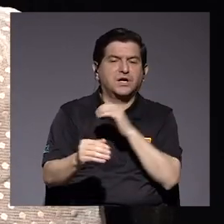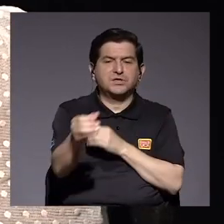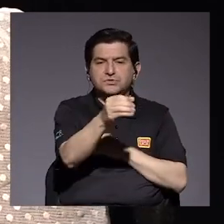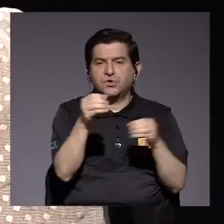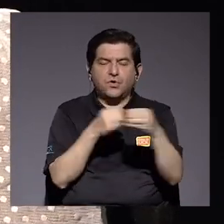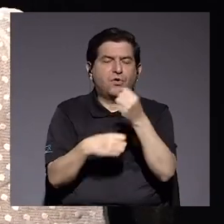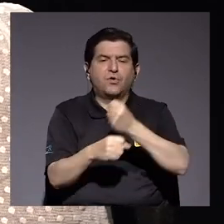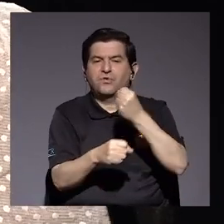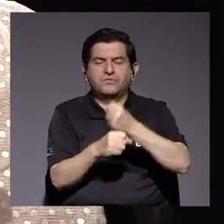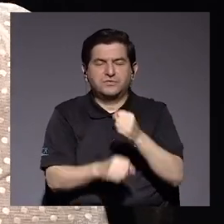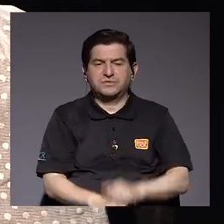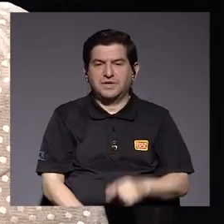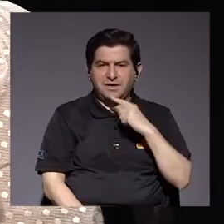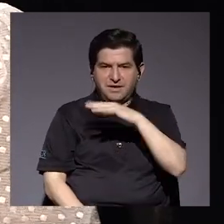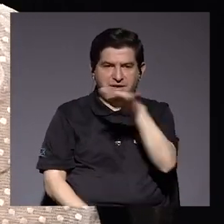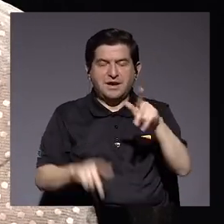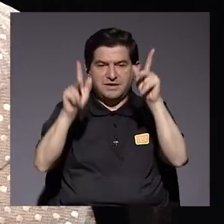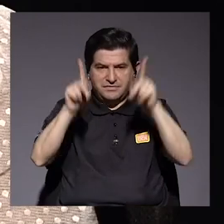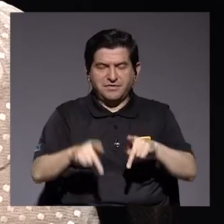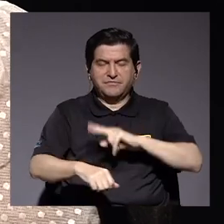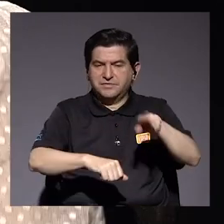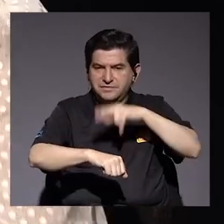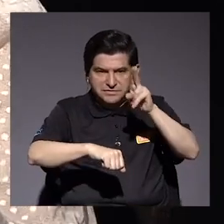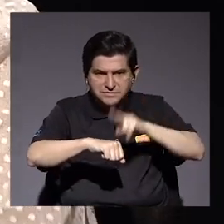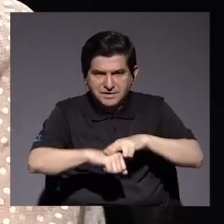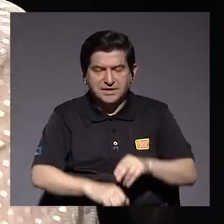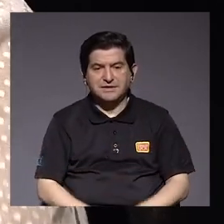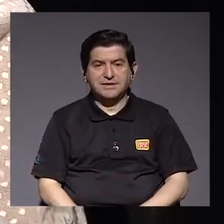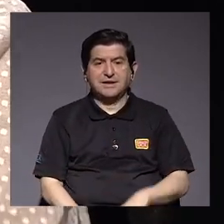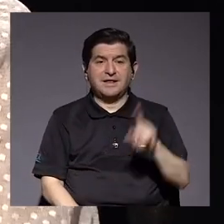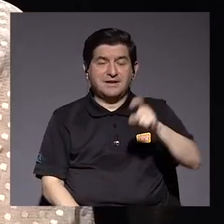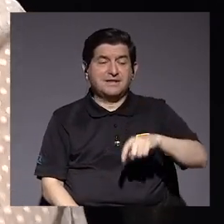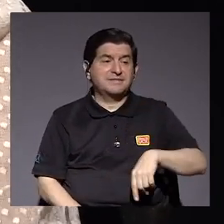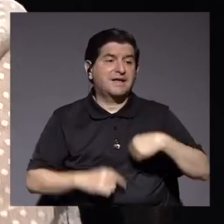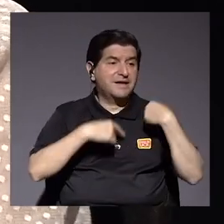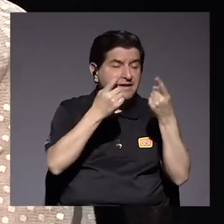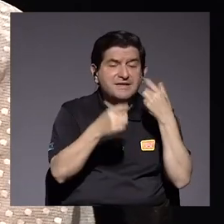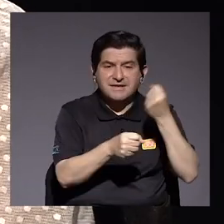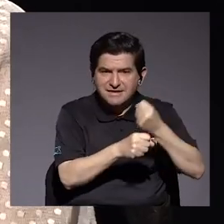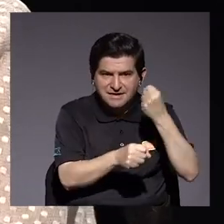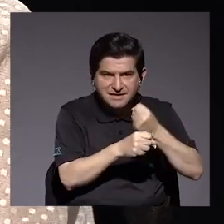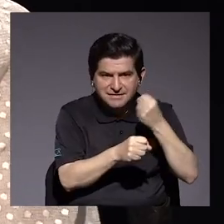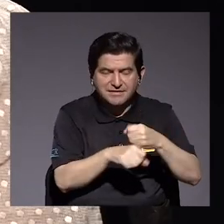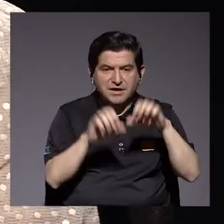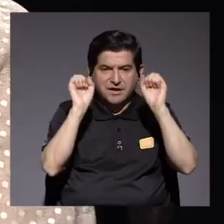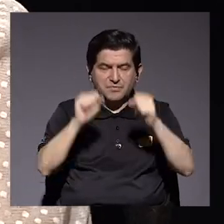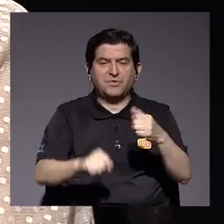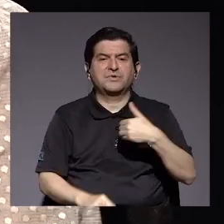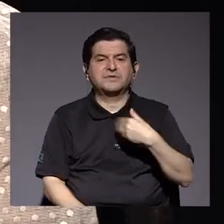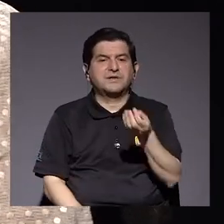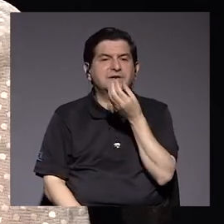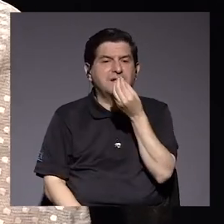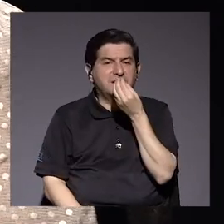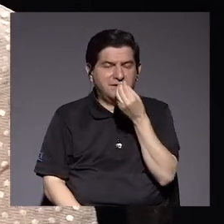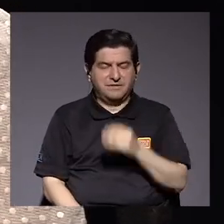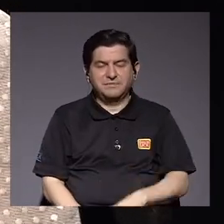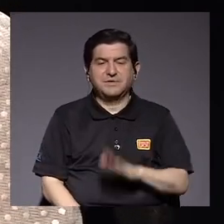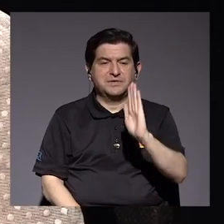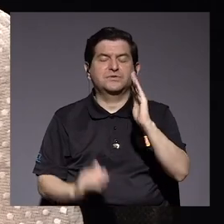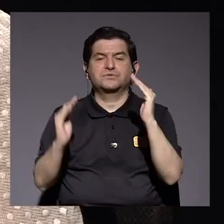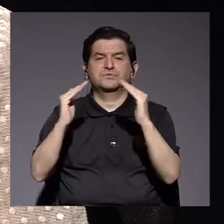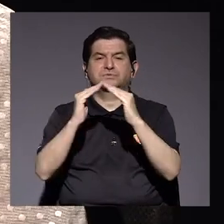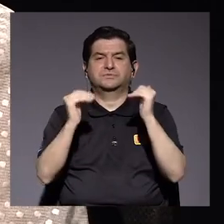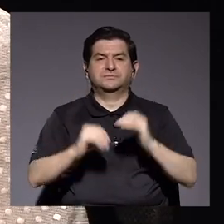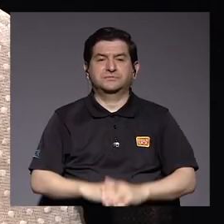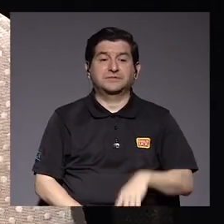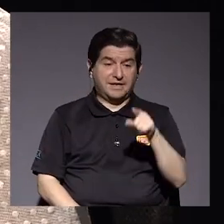en oficina trabajando la realidad de la gente de a pie es que tiene que salir a trabajar para llevar la comida y el sustento a su